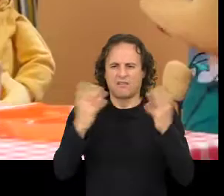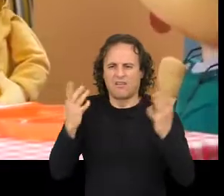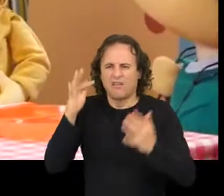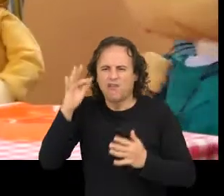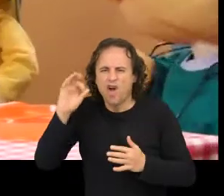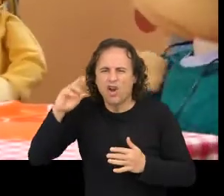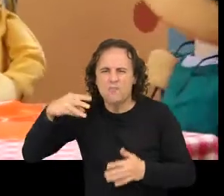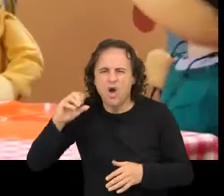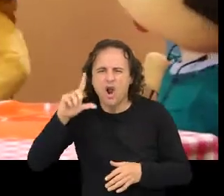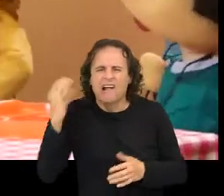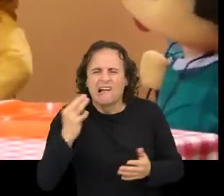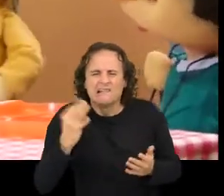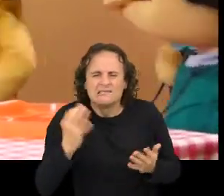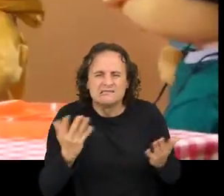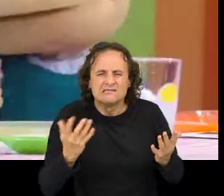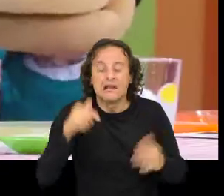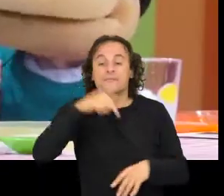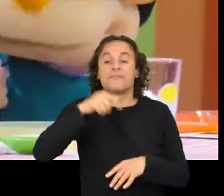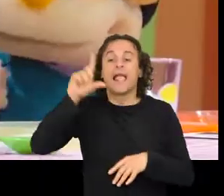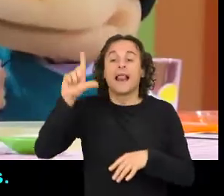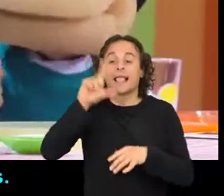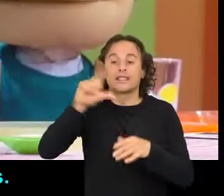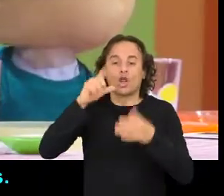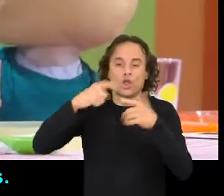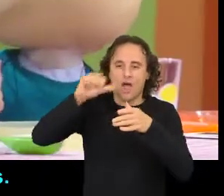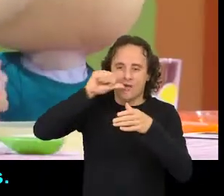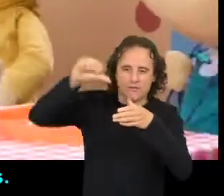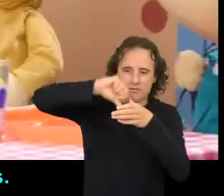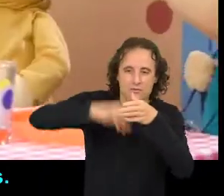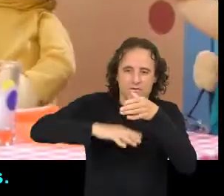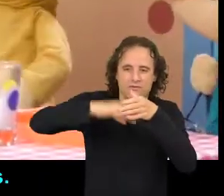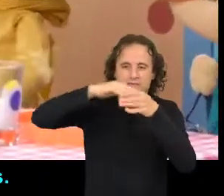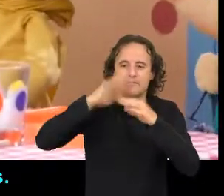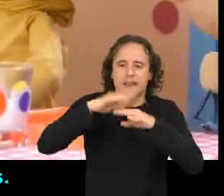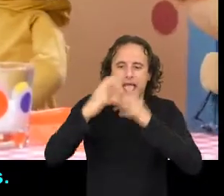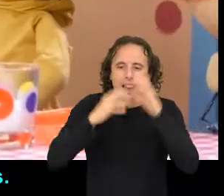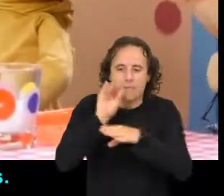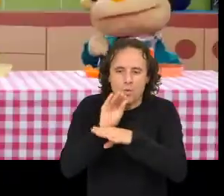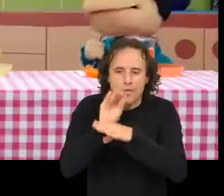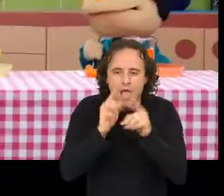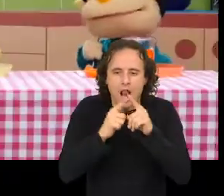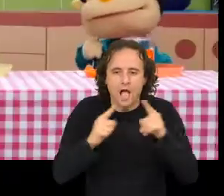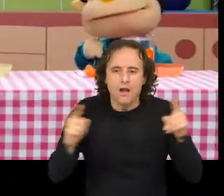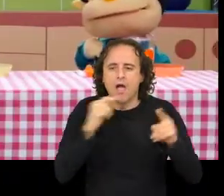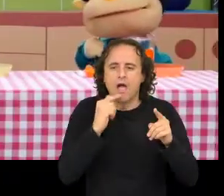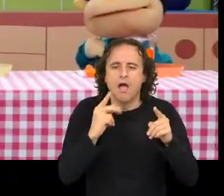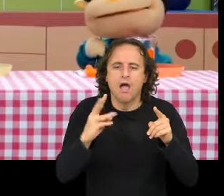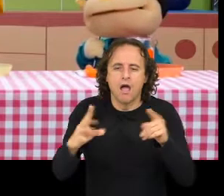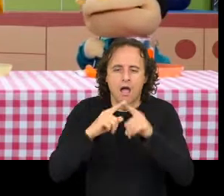Que é o formol? O formol é un líquido que conserva os animais mortos moitos anos Ah,